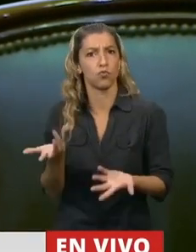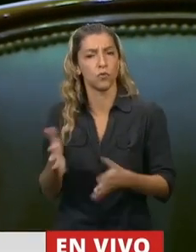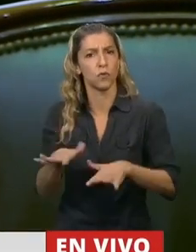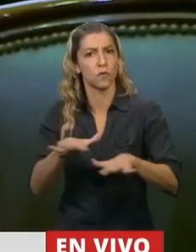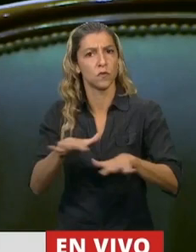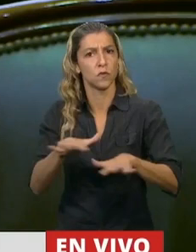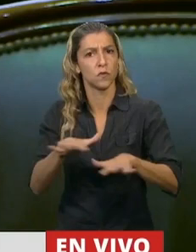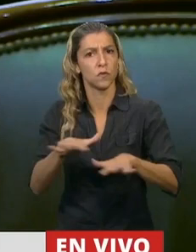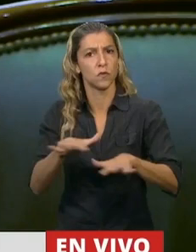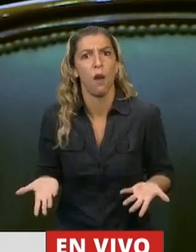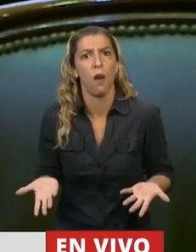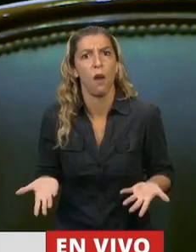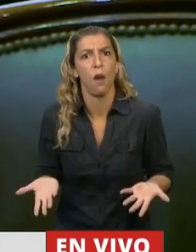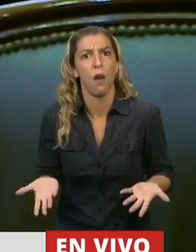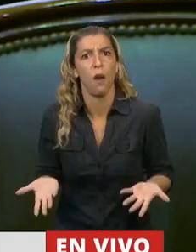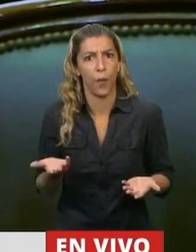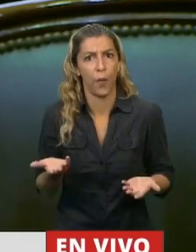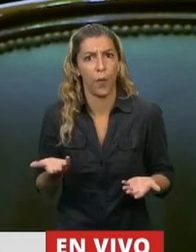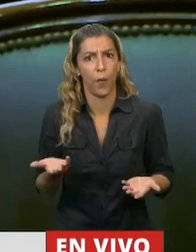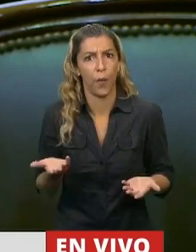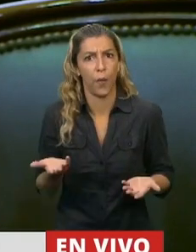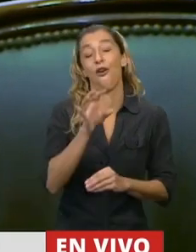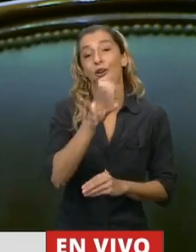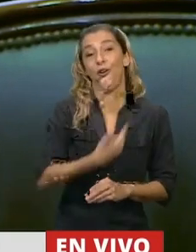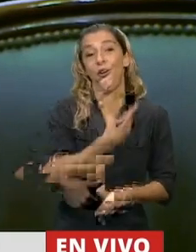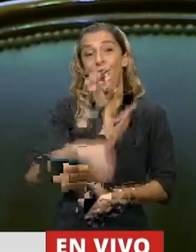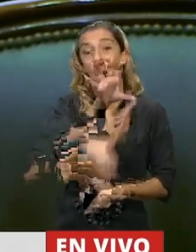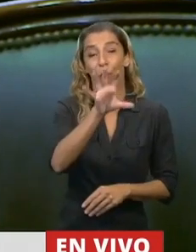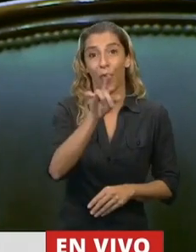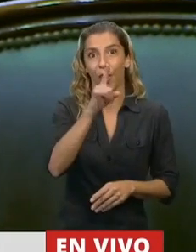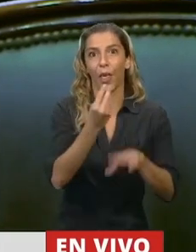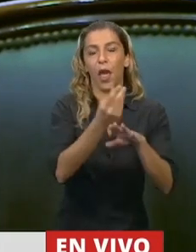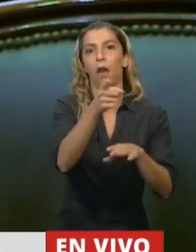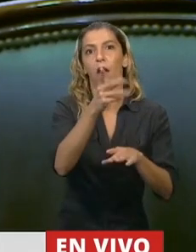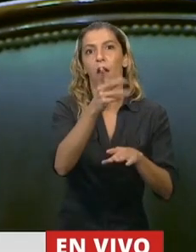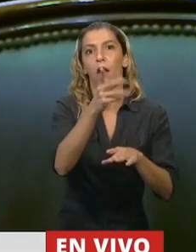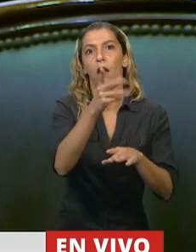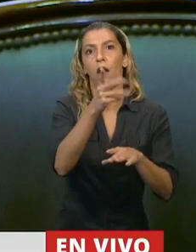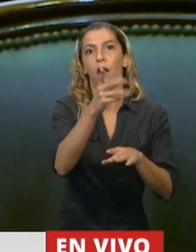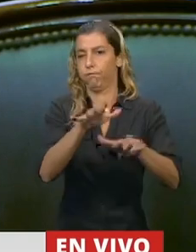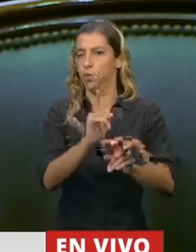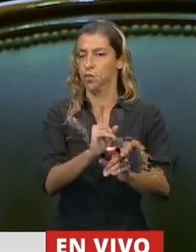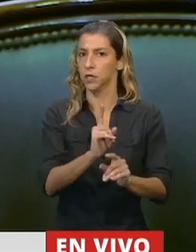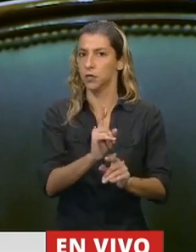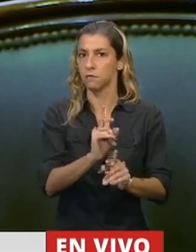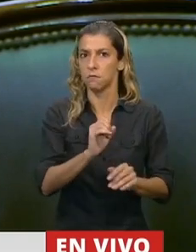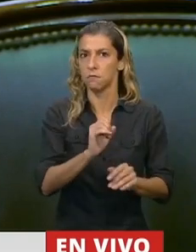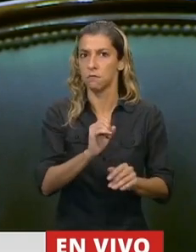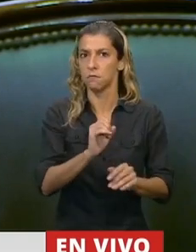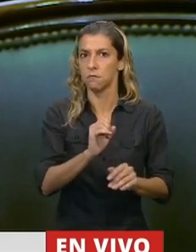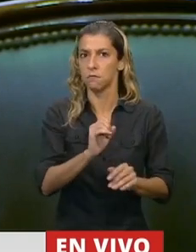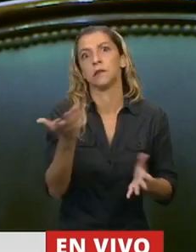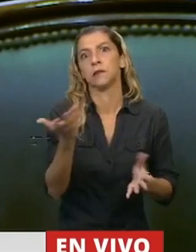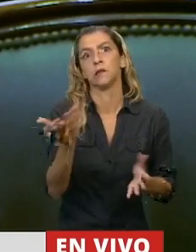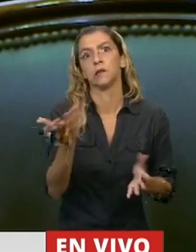un ex gobernador de una provincia. Y no se puede terminar con el ejercicio que lleva adelante un senador de la provincia por el